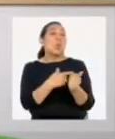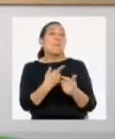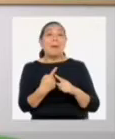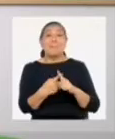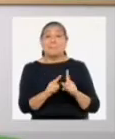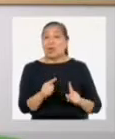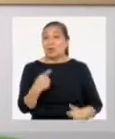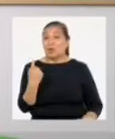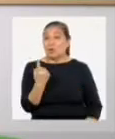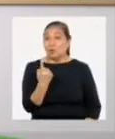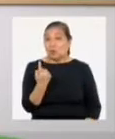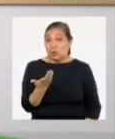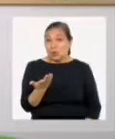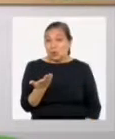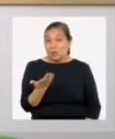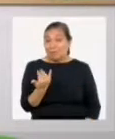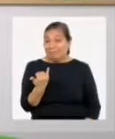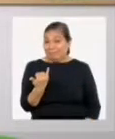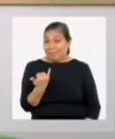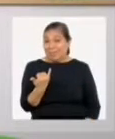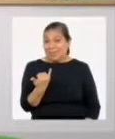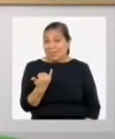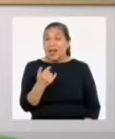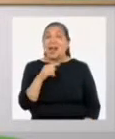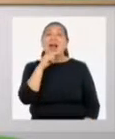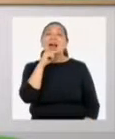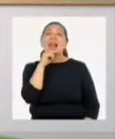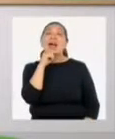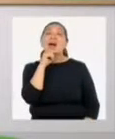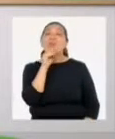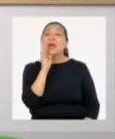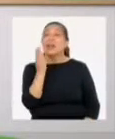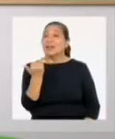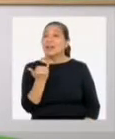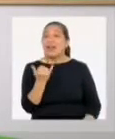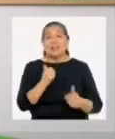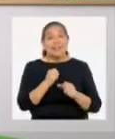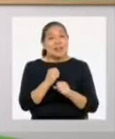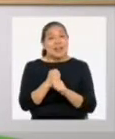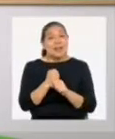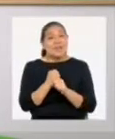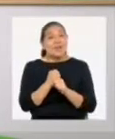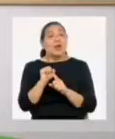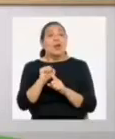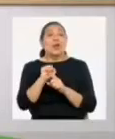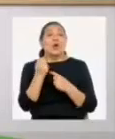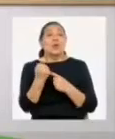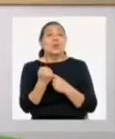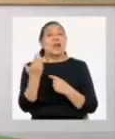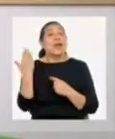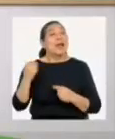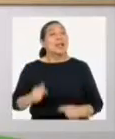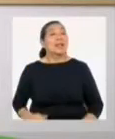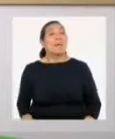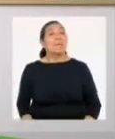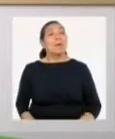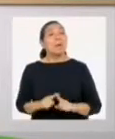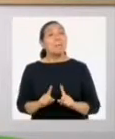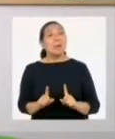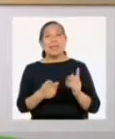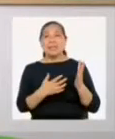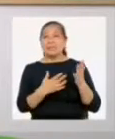modas, pero ¿sólo influían en eso? Las mujeres participaron activamente en la sociedad de la época.